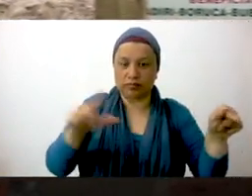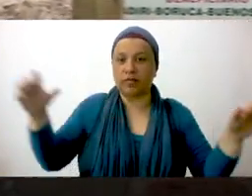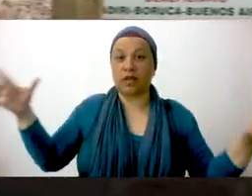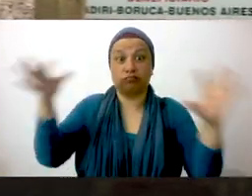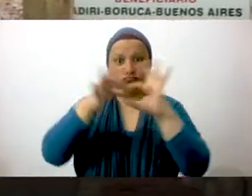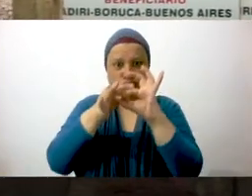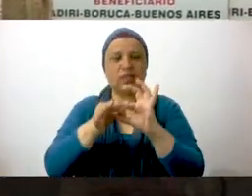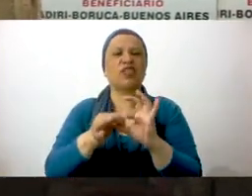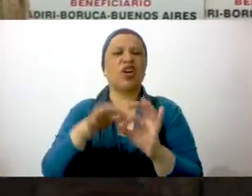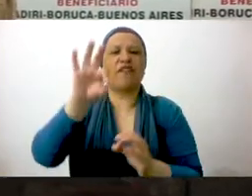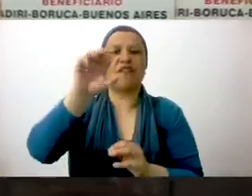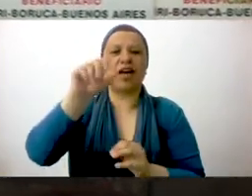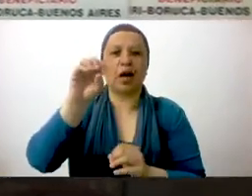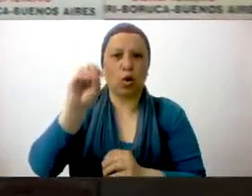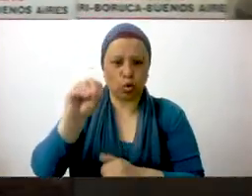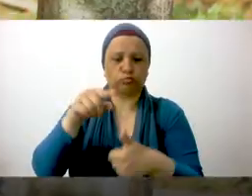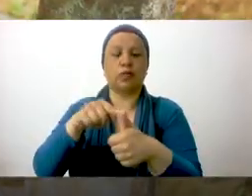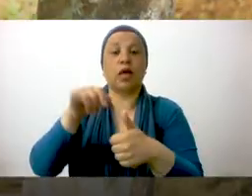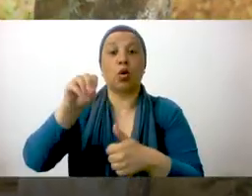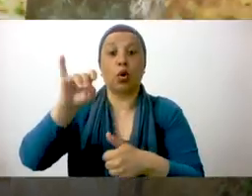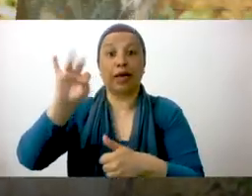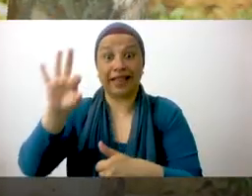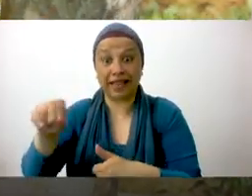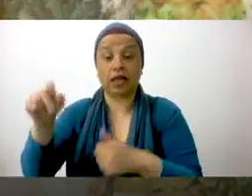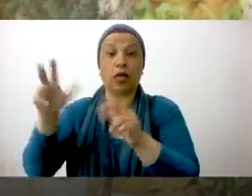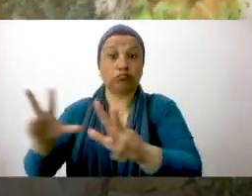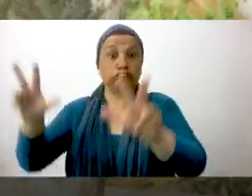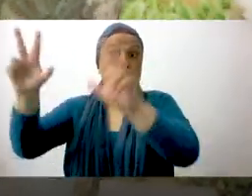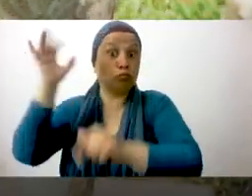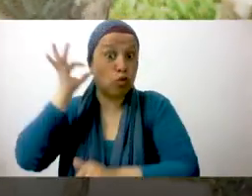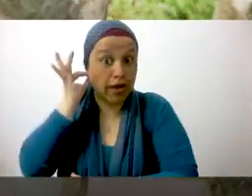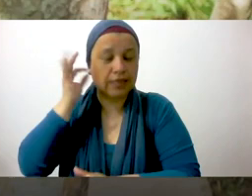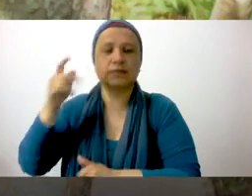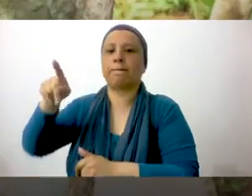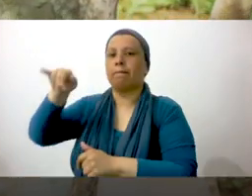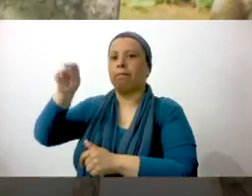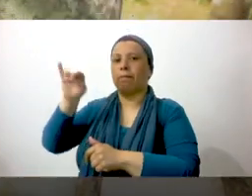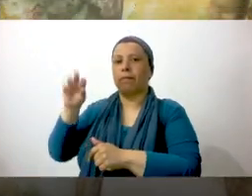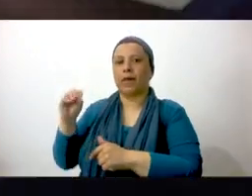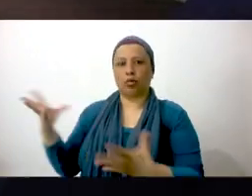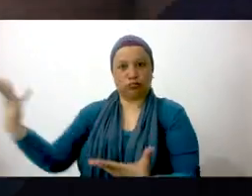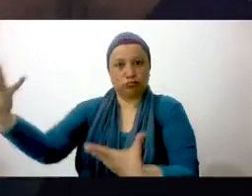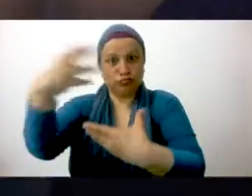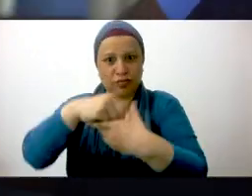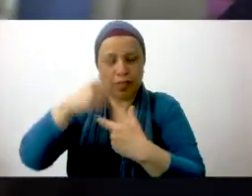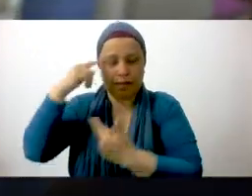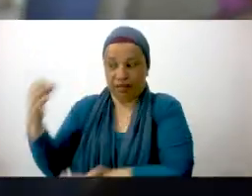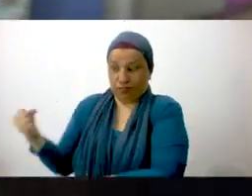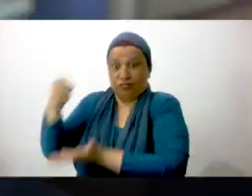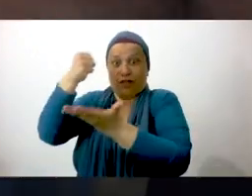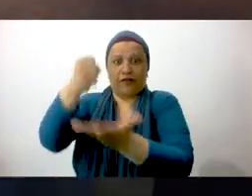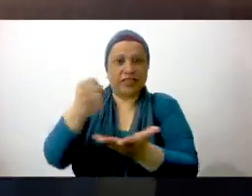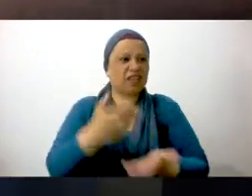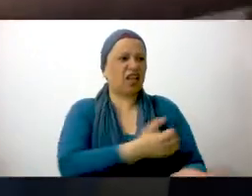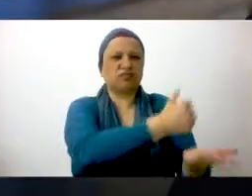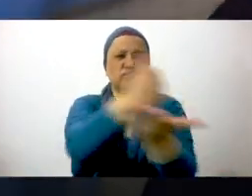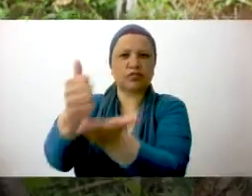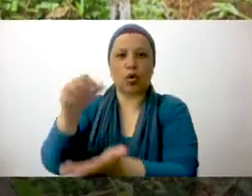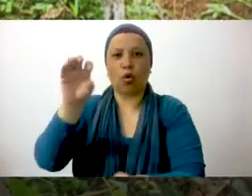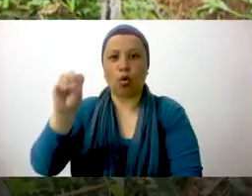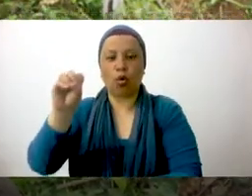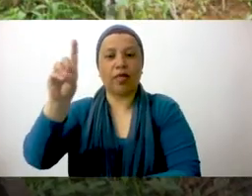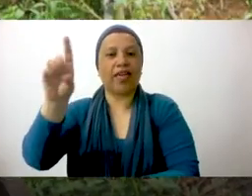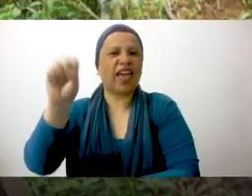implementado por FAO, OIT, ONO Mujeres y PNUD con el financiamiento del Fondo Conjunto para los ODS